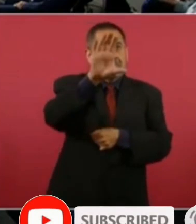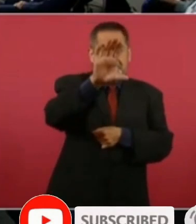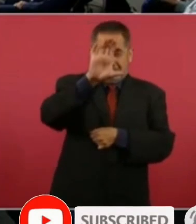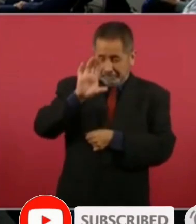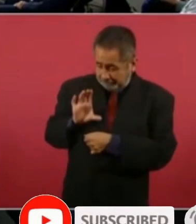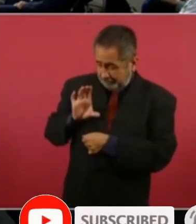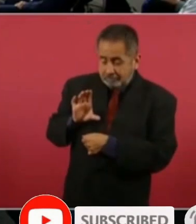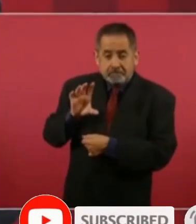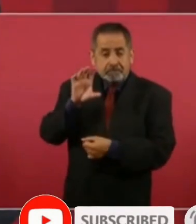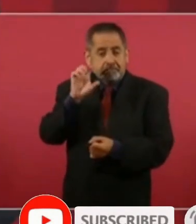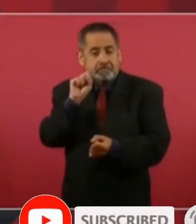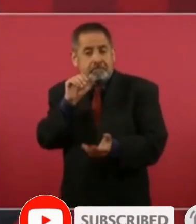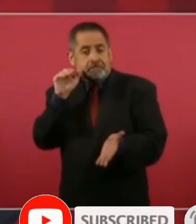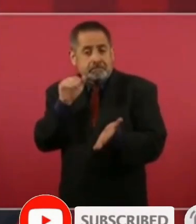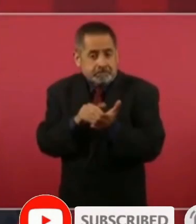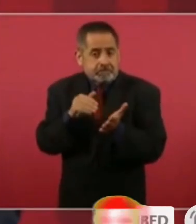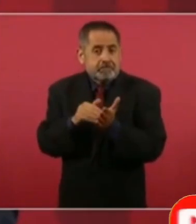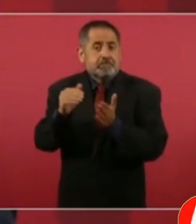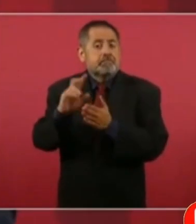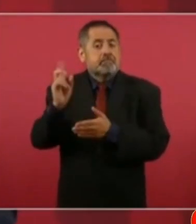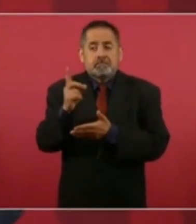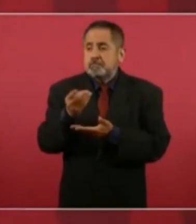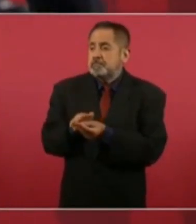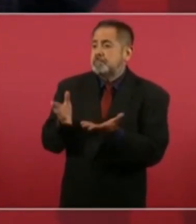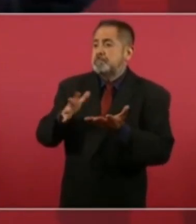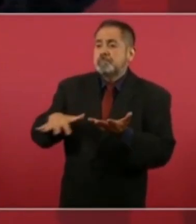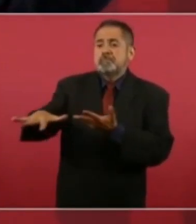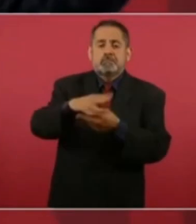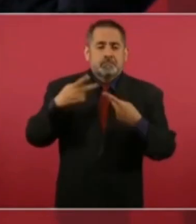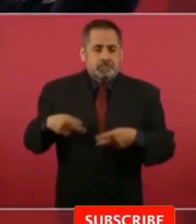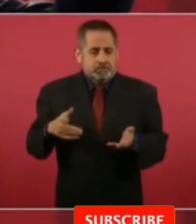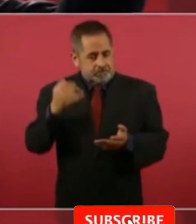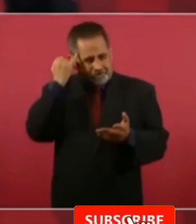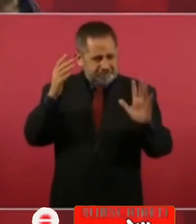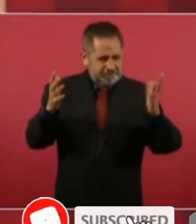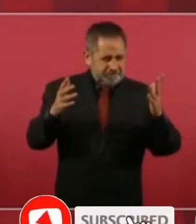a 60 mil millones de dólares. Por tener ideas.